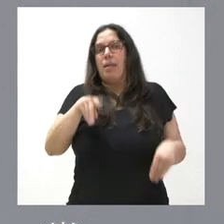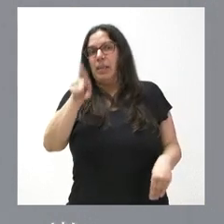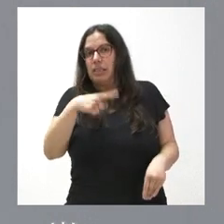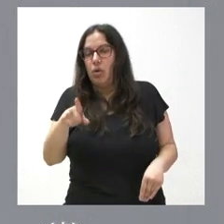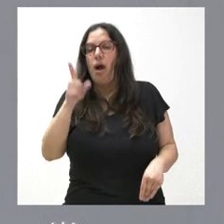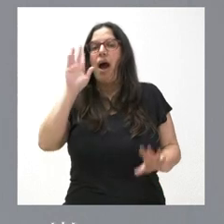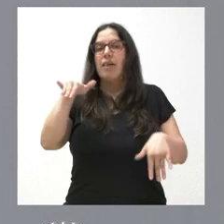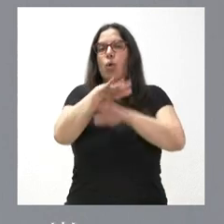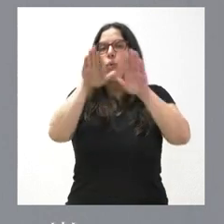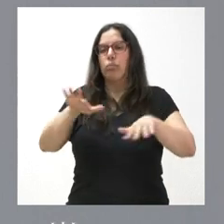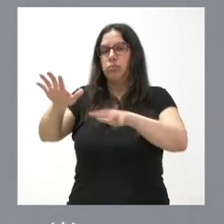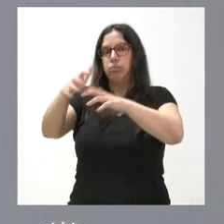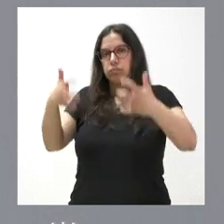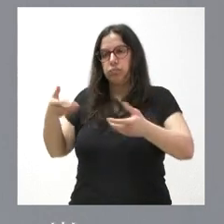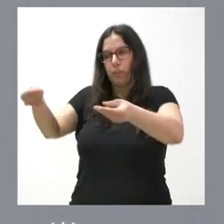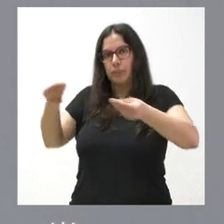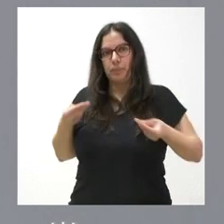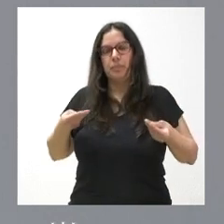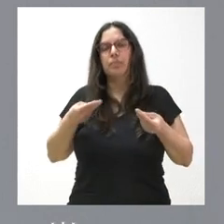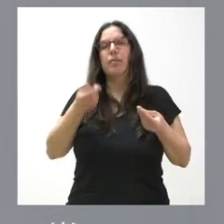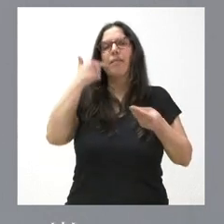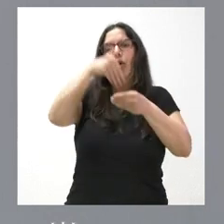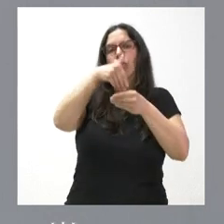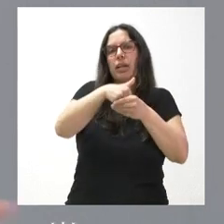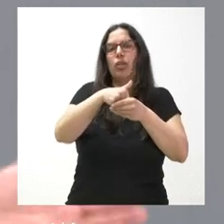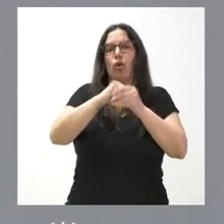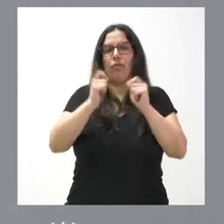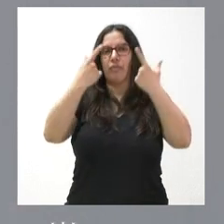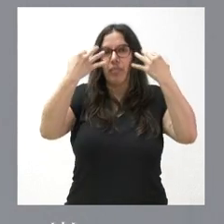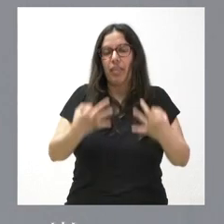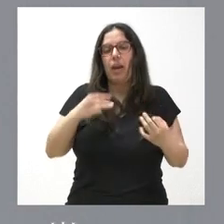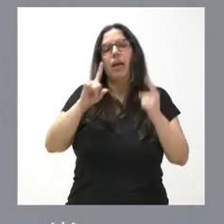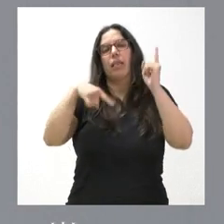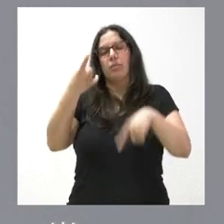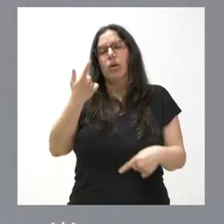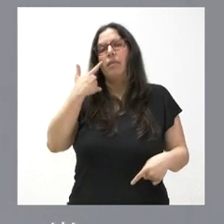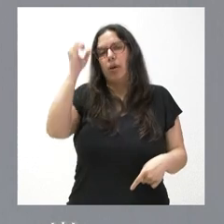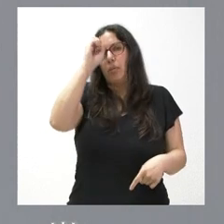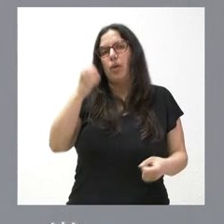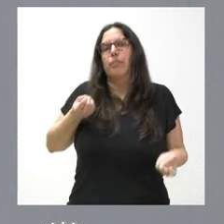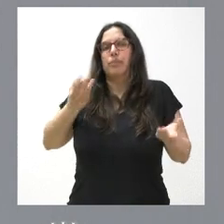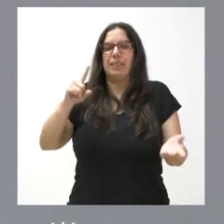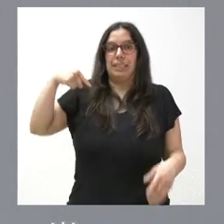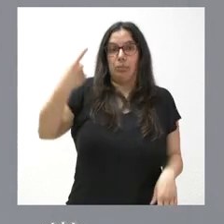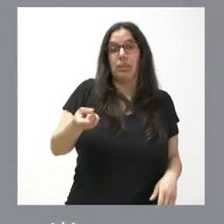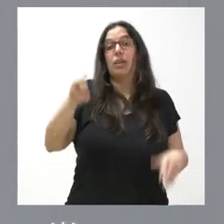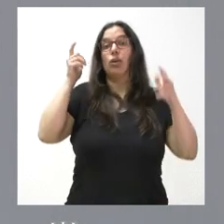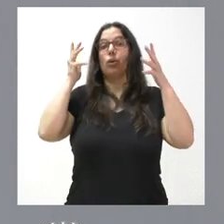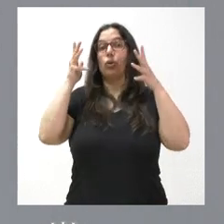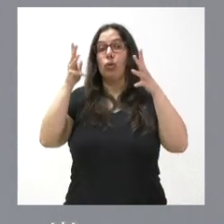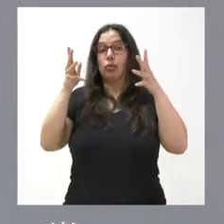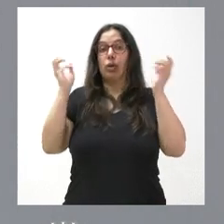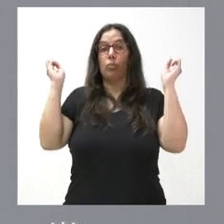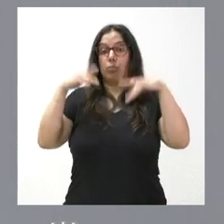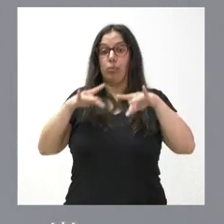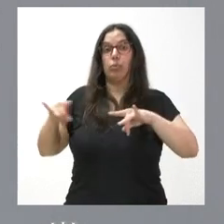que incorpora esta documentación, vamos a ver cuál es el contenido definitivo y nosotros daremos nuestra opinión. El Consejo Interterritorial se